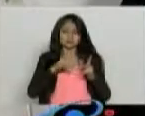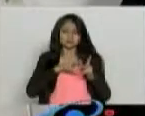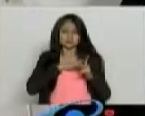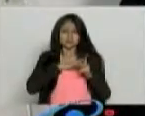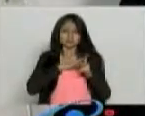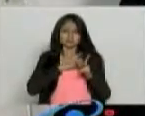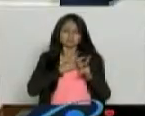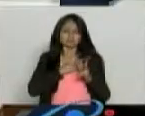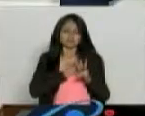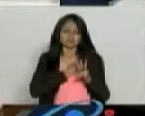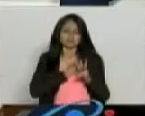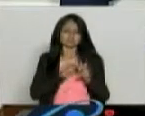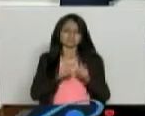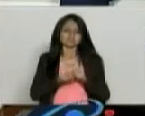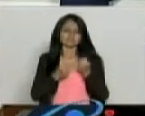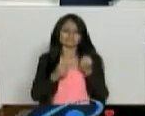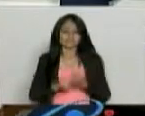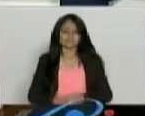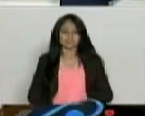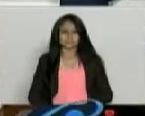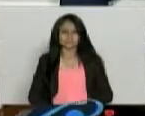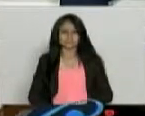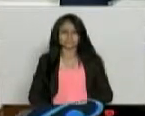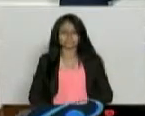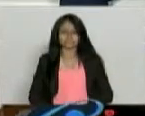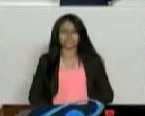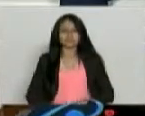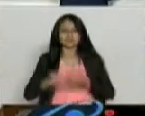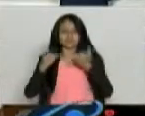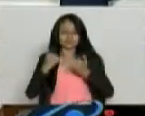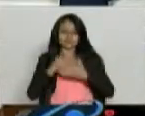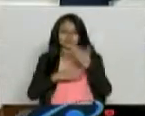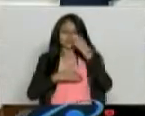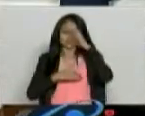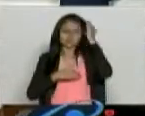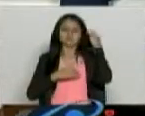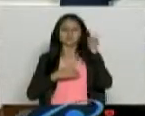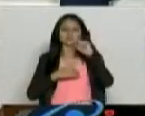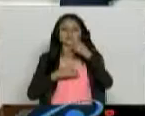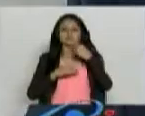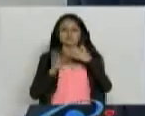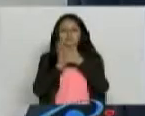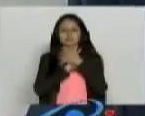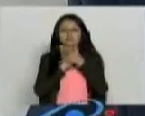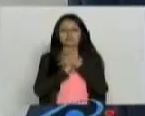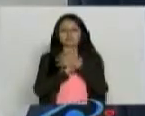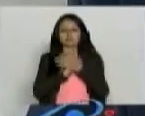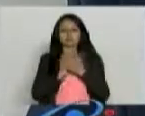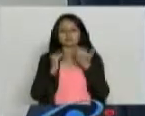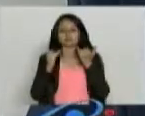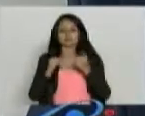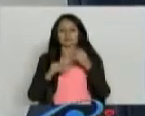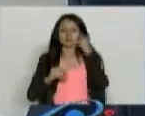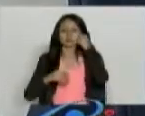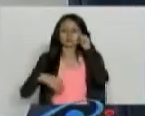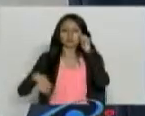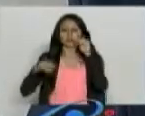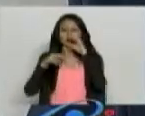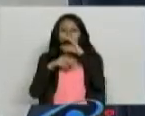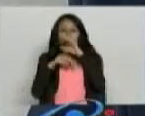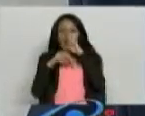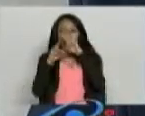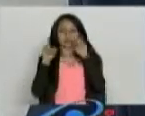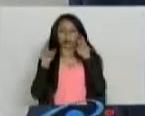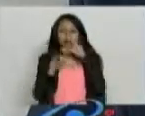noticieros. Bueno, empecemos en materia. Vamos a destinar la primera parte del programa para correos electrónicos, conexión vital.arroba